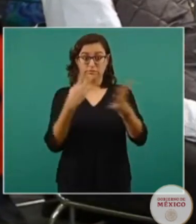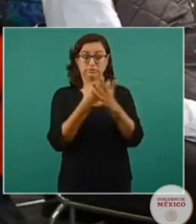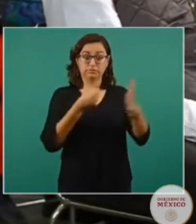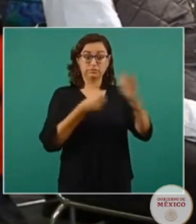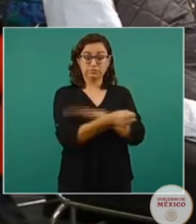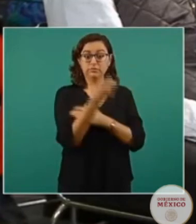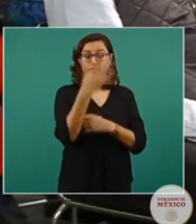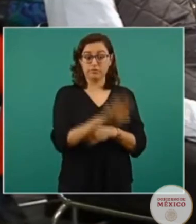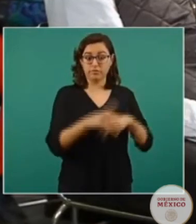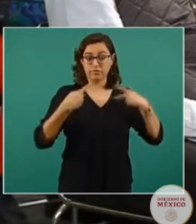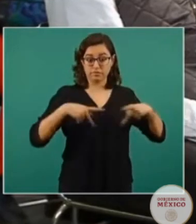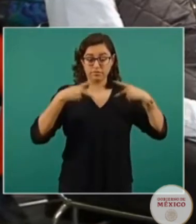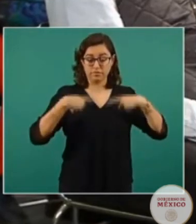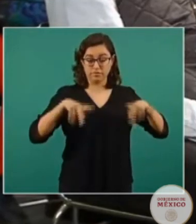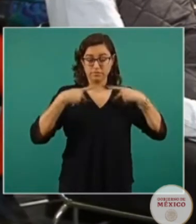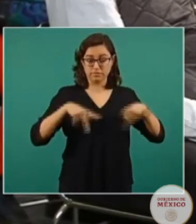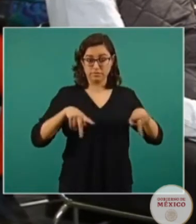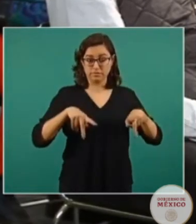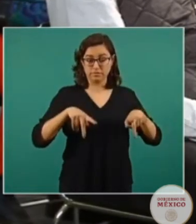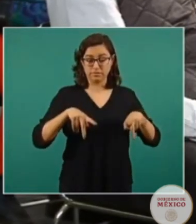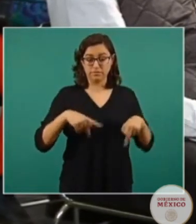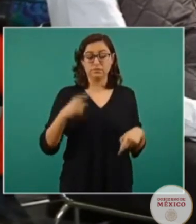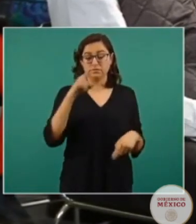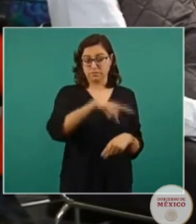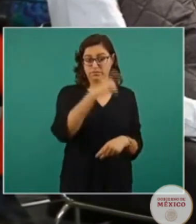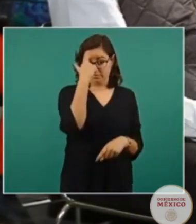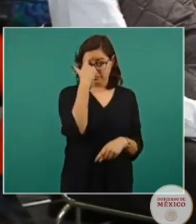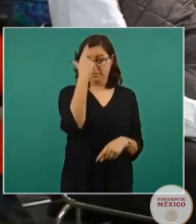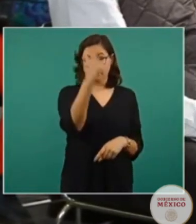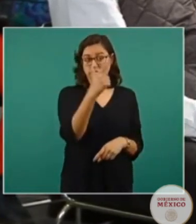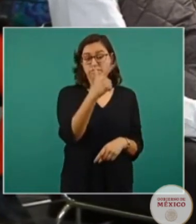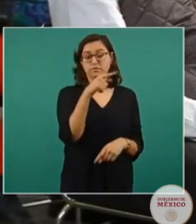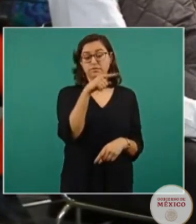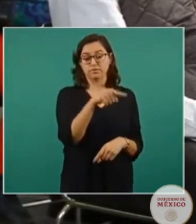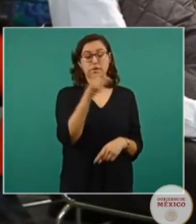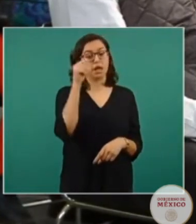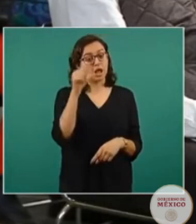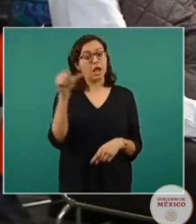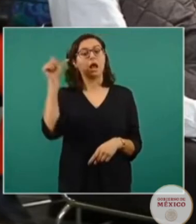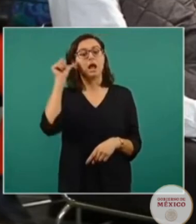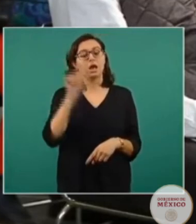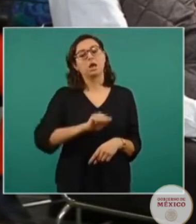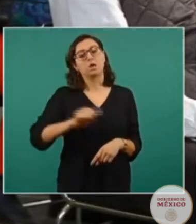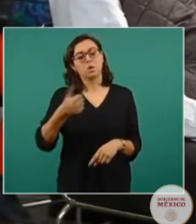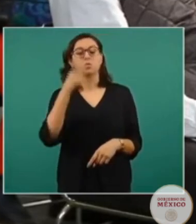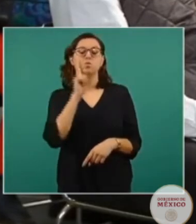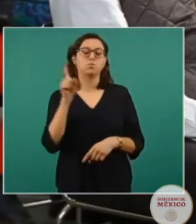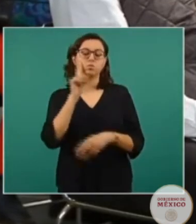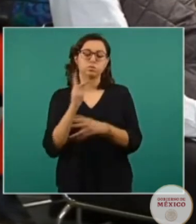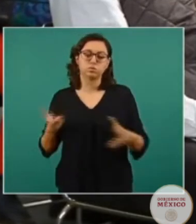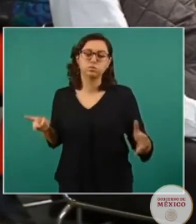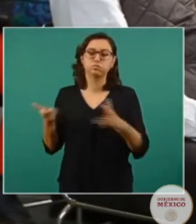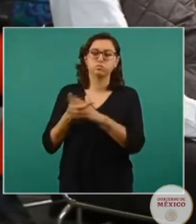inmediatamente culpando al presidente López Obrador, como si esos gobernadores estuvieran solamente de